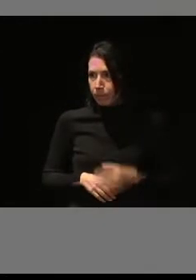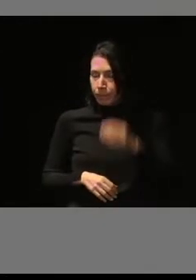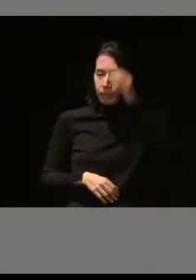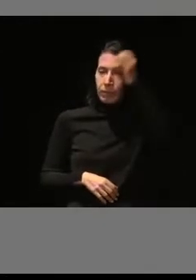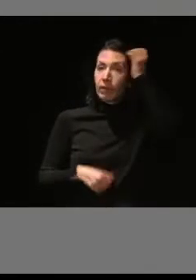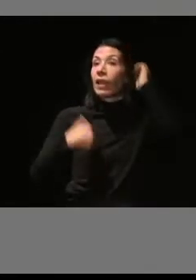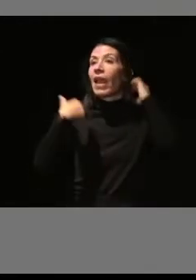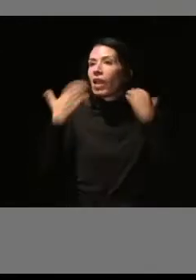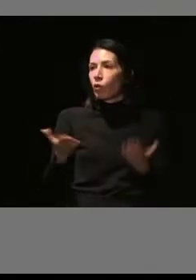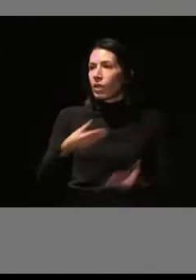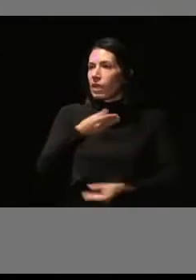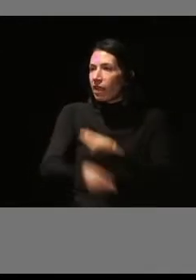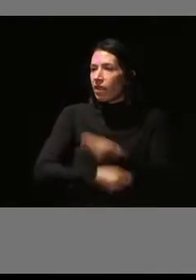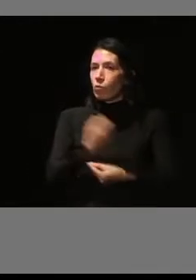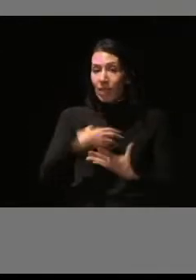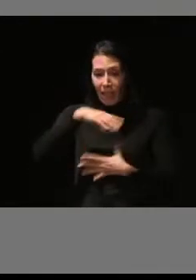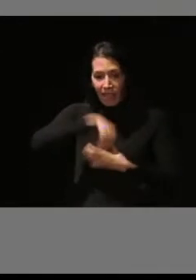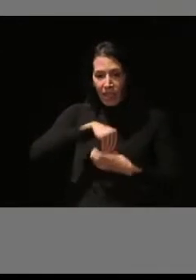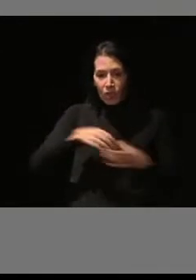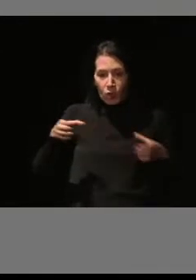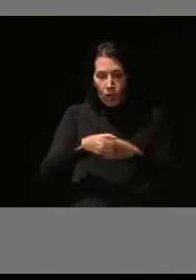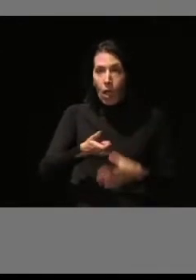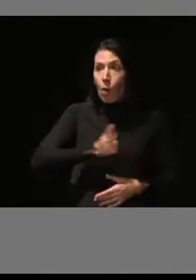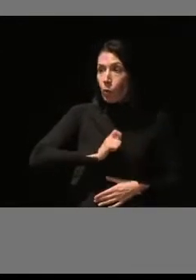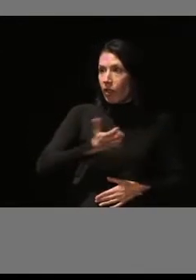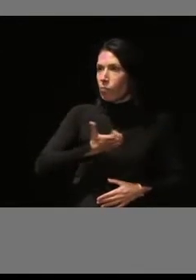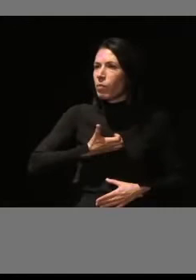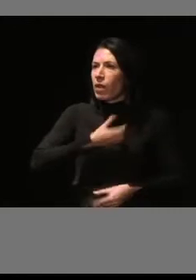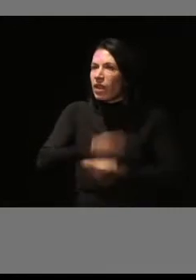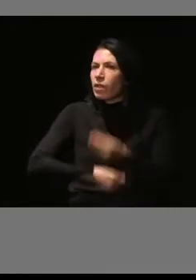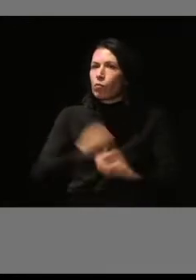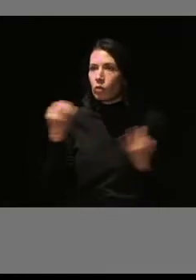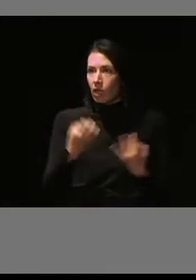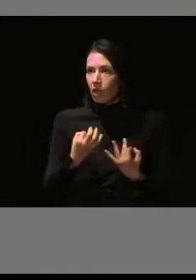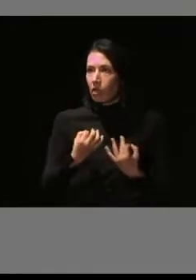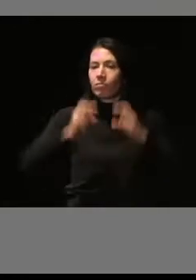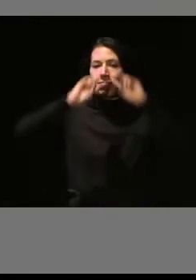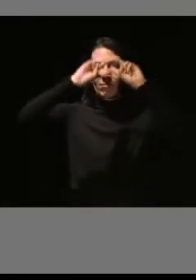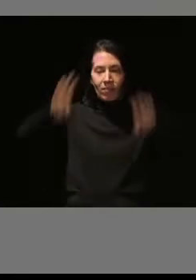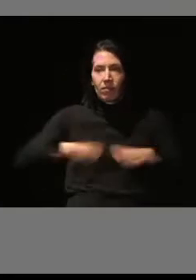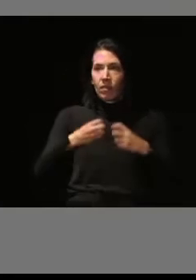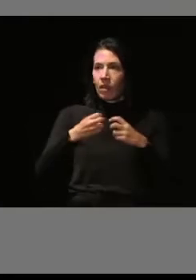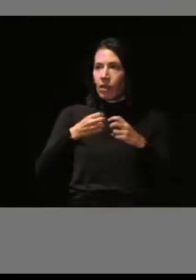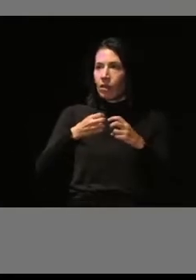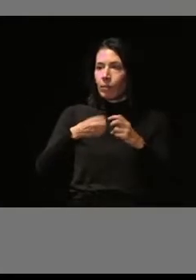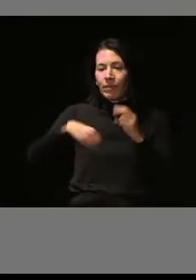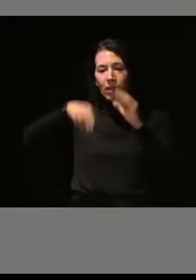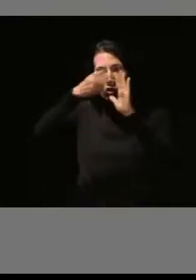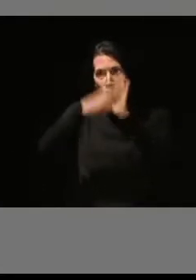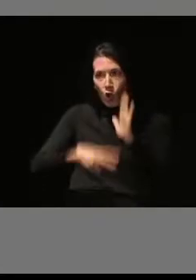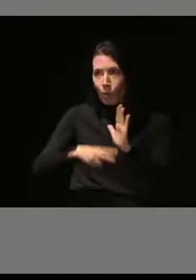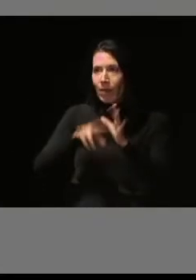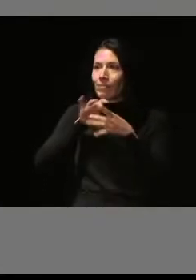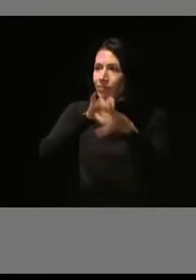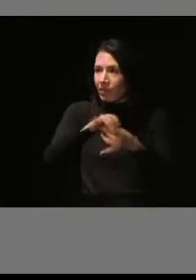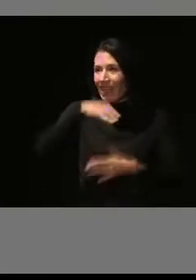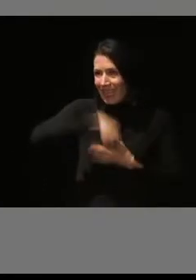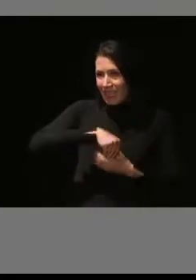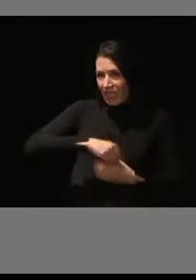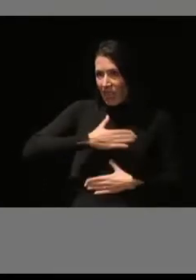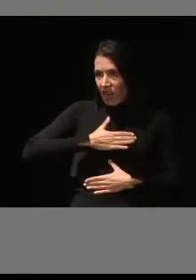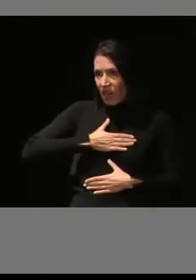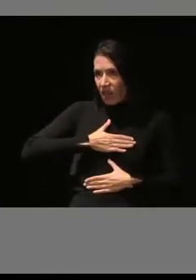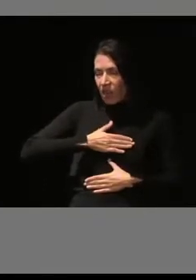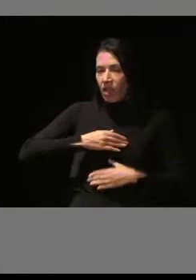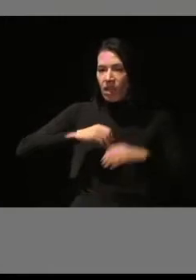tanto, ¿qué hicimos internamente hacia Policía Municipal? Modificar la instrucción interna que